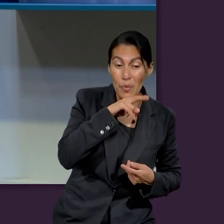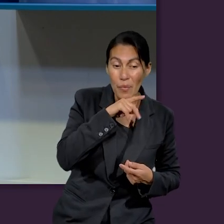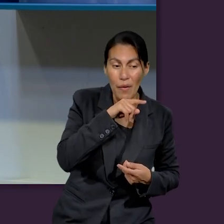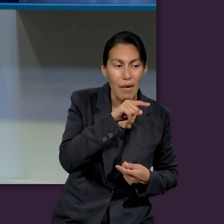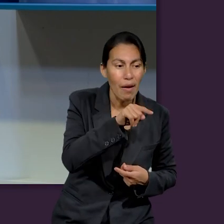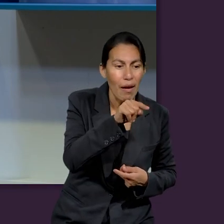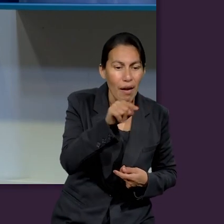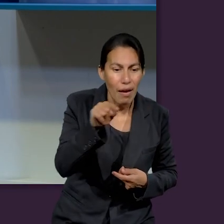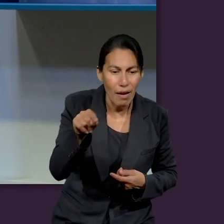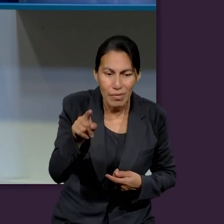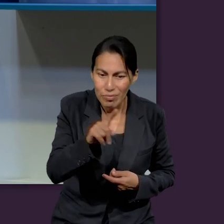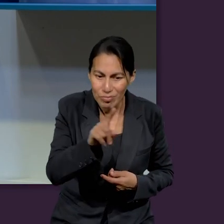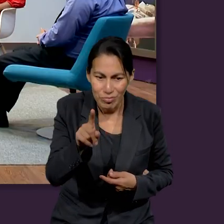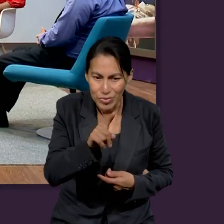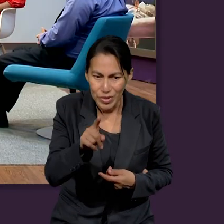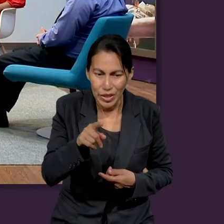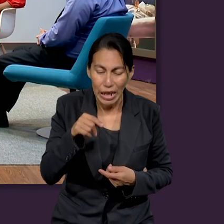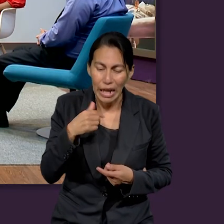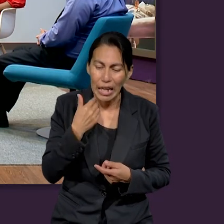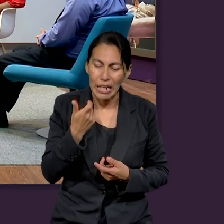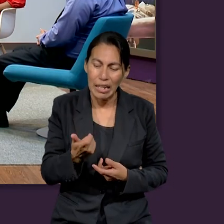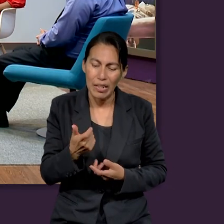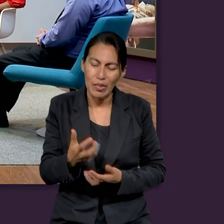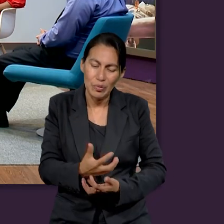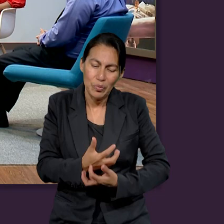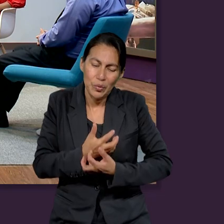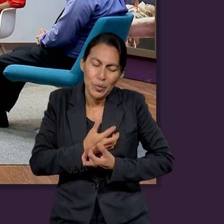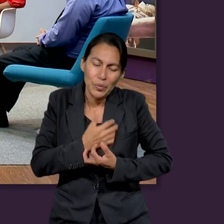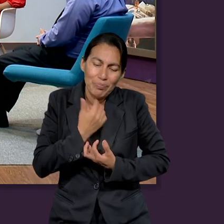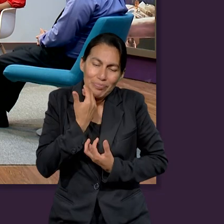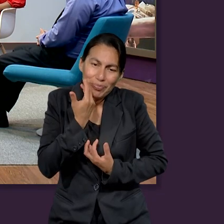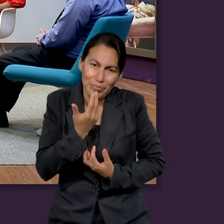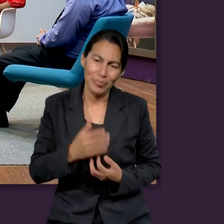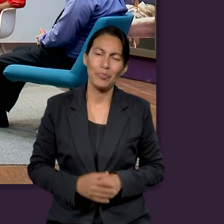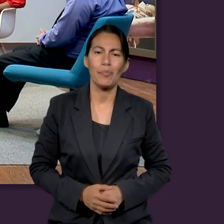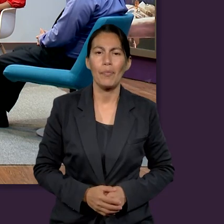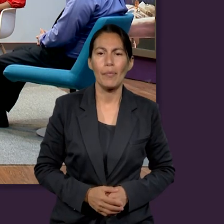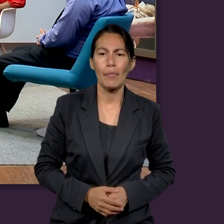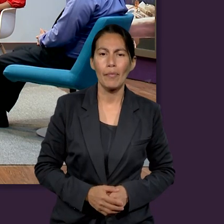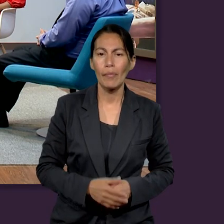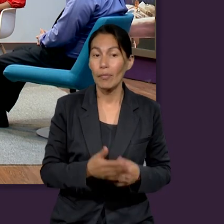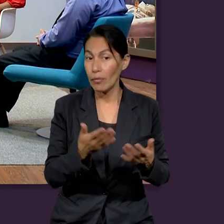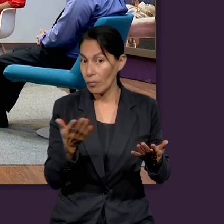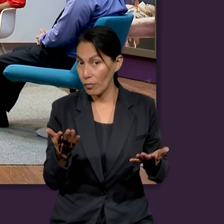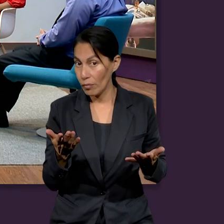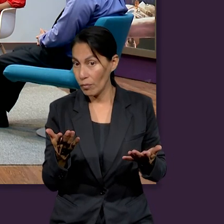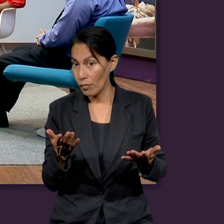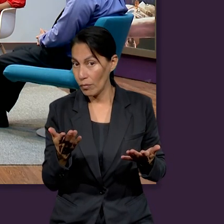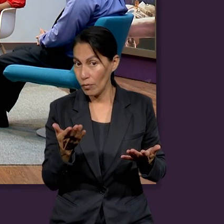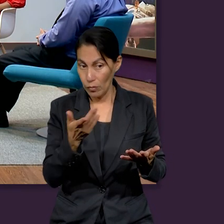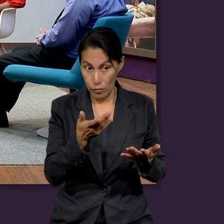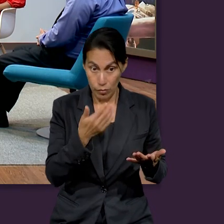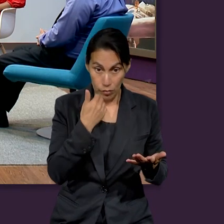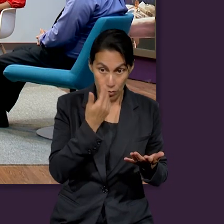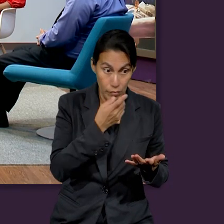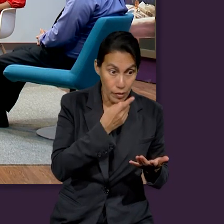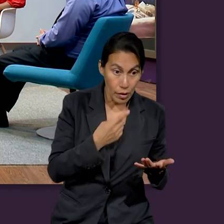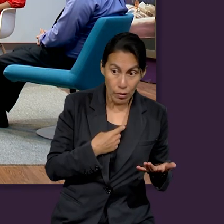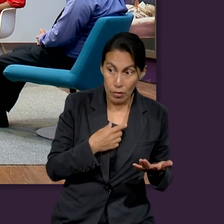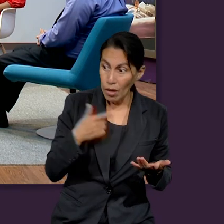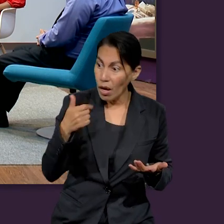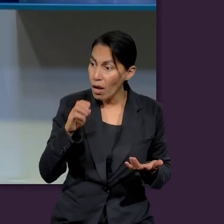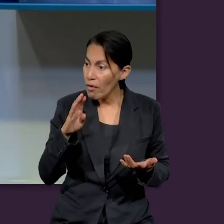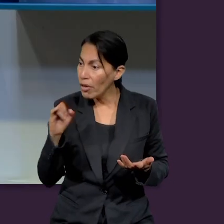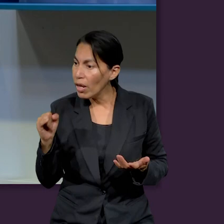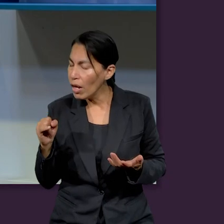preocupación no era por los necesitados, era porque en su corazón había codicia, una vez más. ¿Deseas compartirnos algo